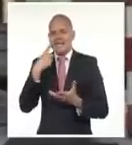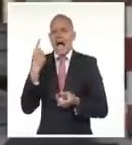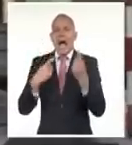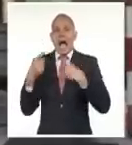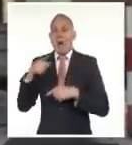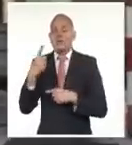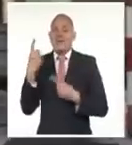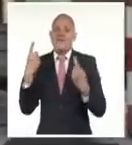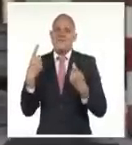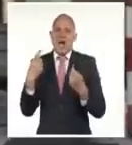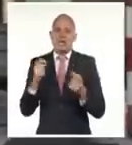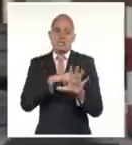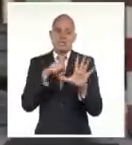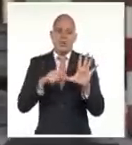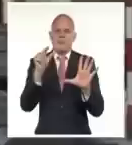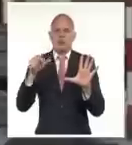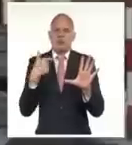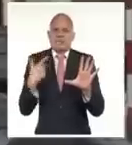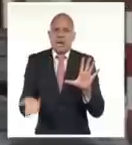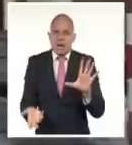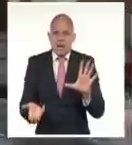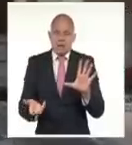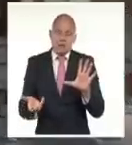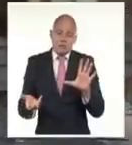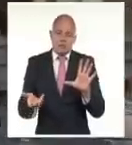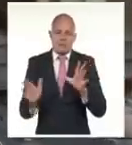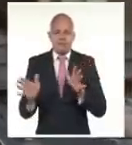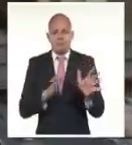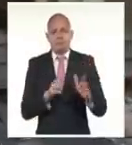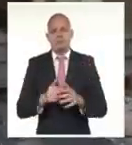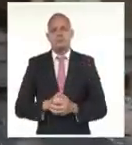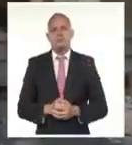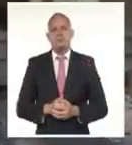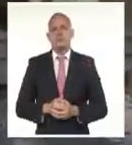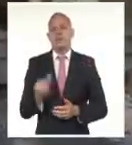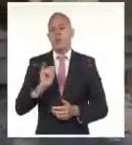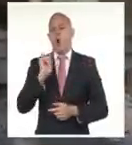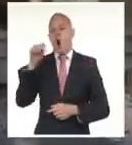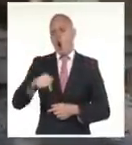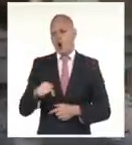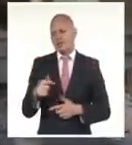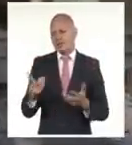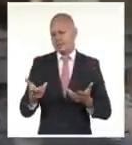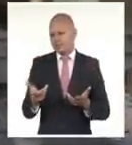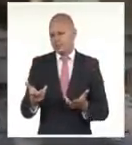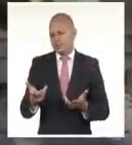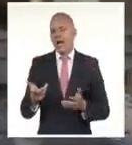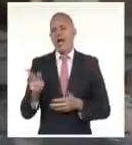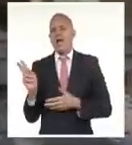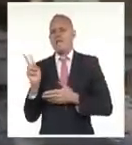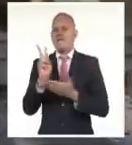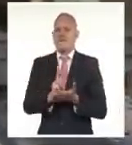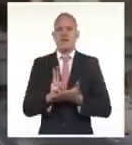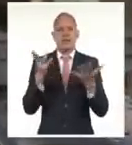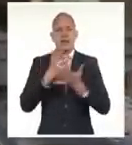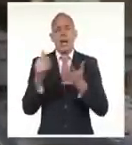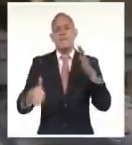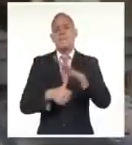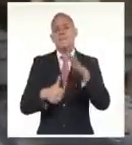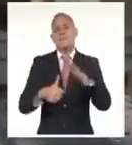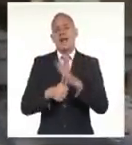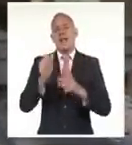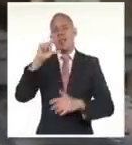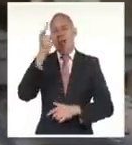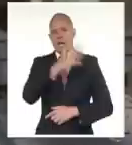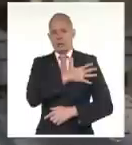estas 5 personas que las habían informado. Decirle además que también hoy estuvieron aquí, bueno, con Lazo, el presidente que nos acompañó en el